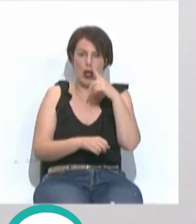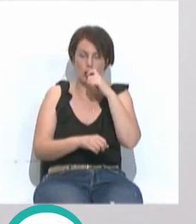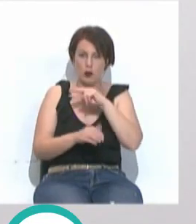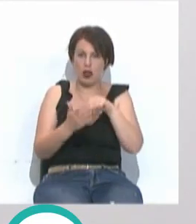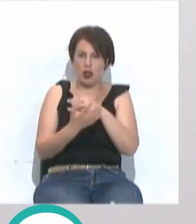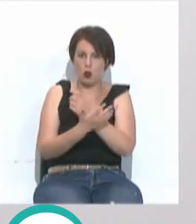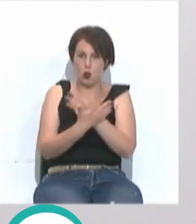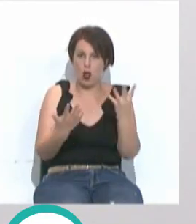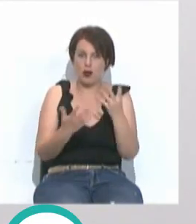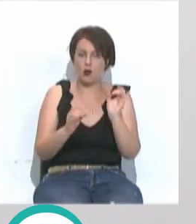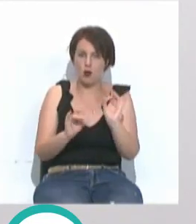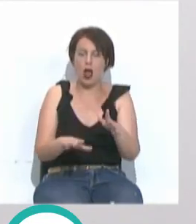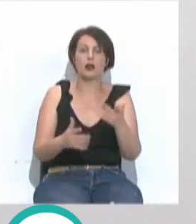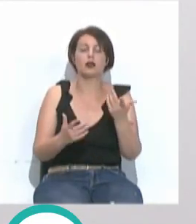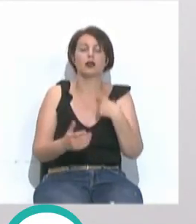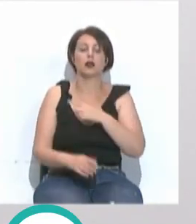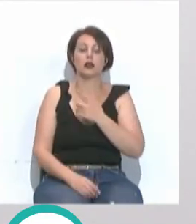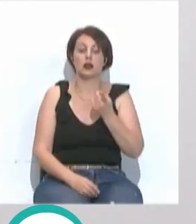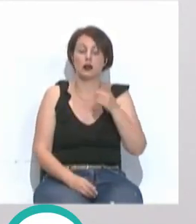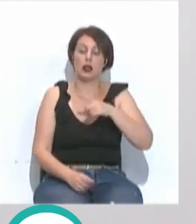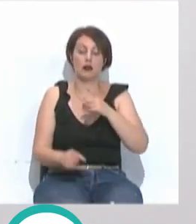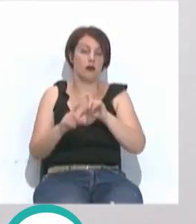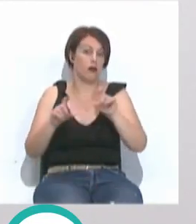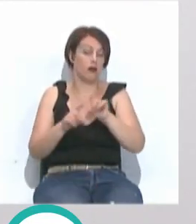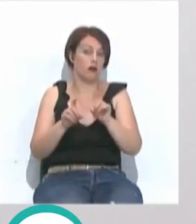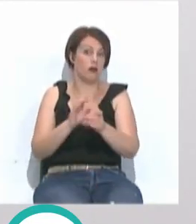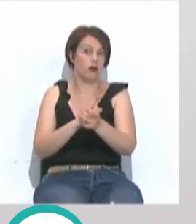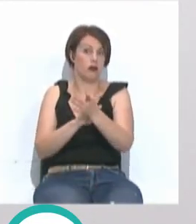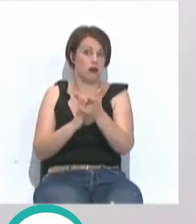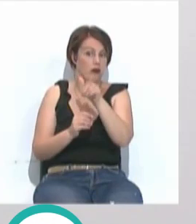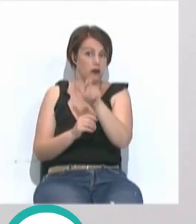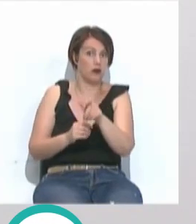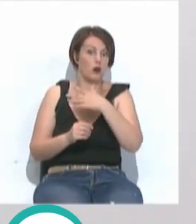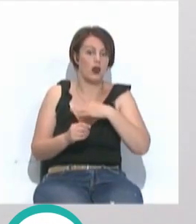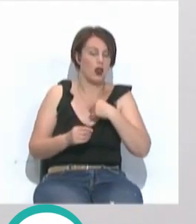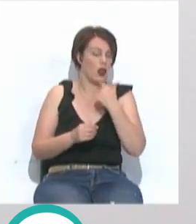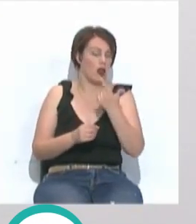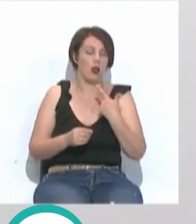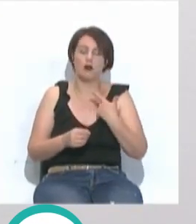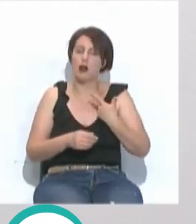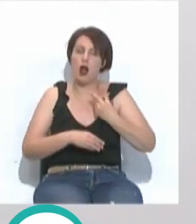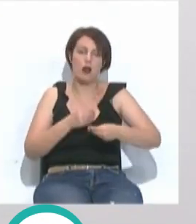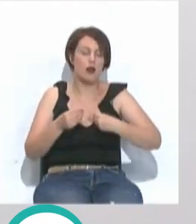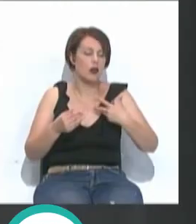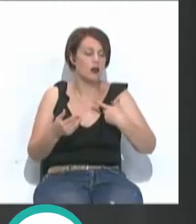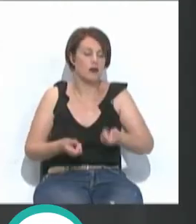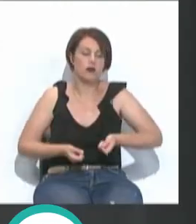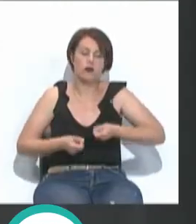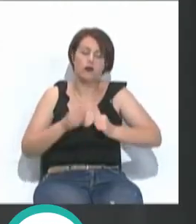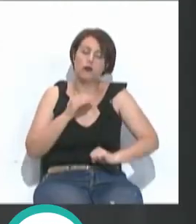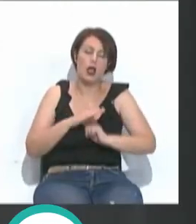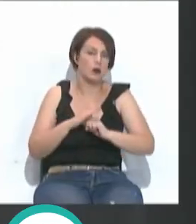y, por lo tanto, nosotros y el empresariado, le puedo garantizar que está haciendo y poniendo todo de sí.